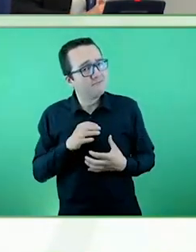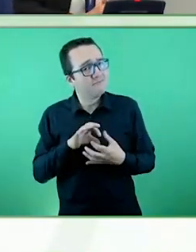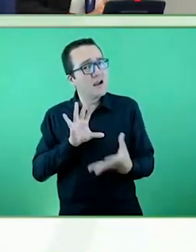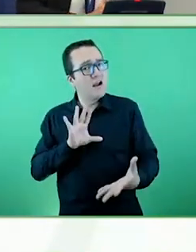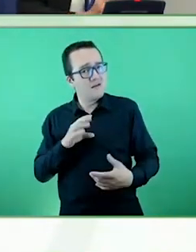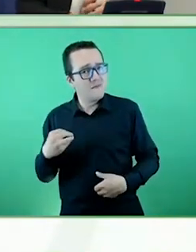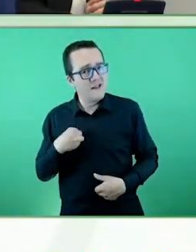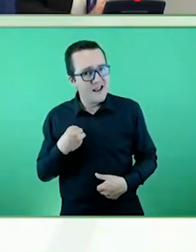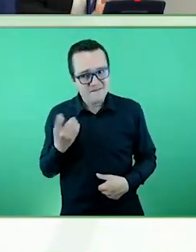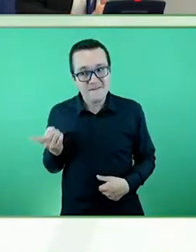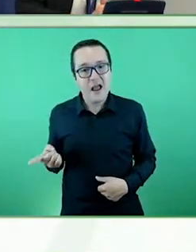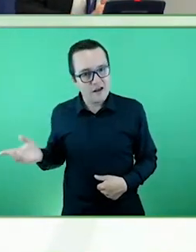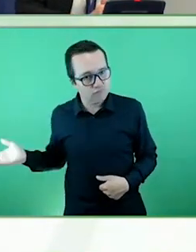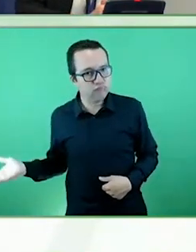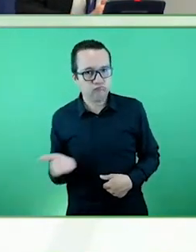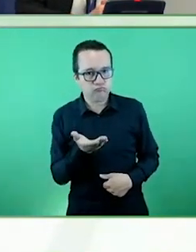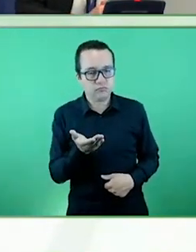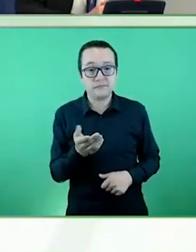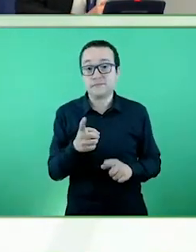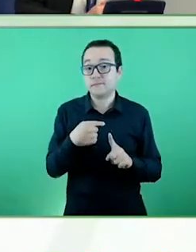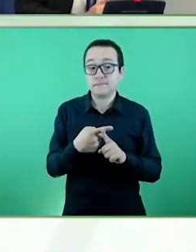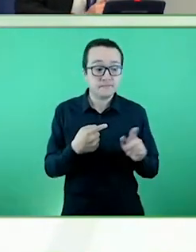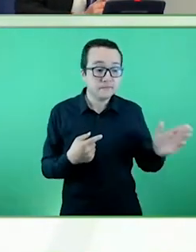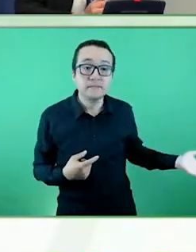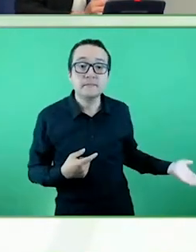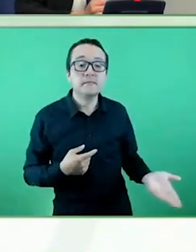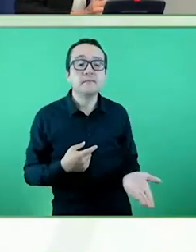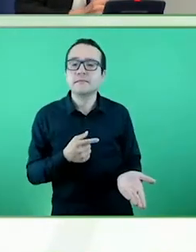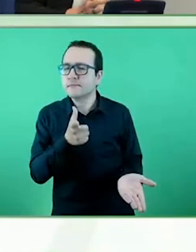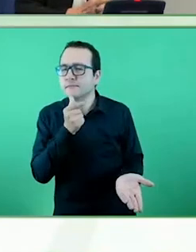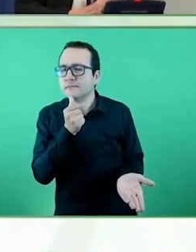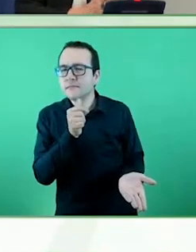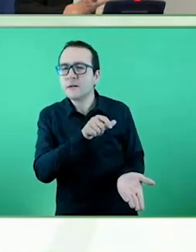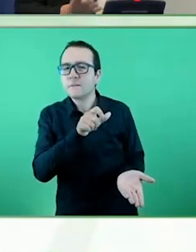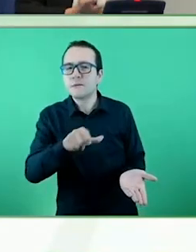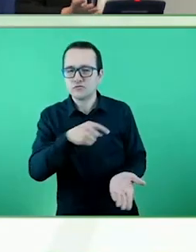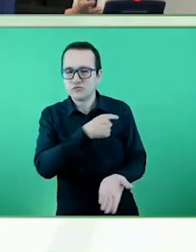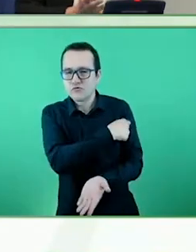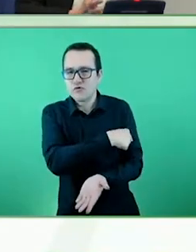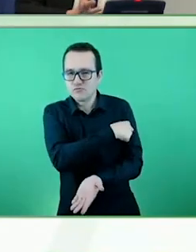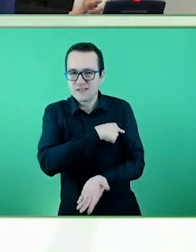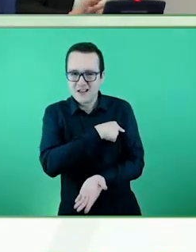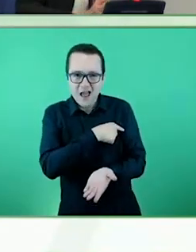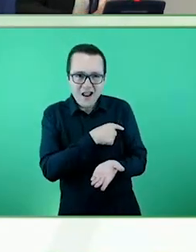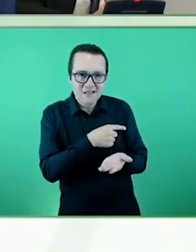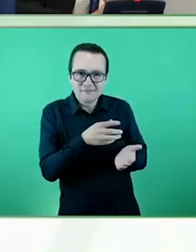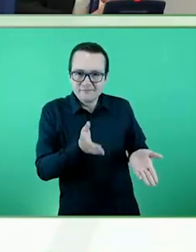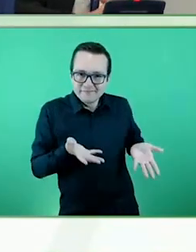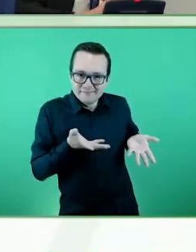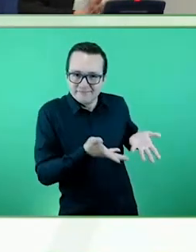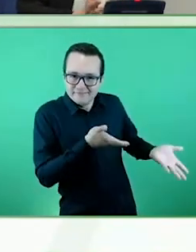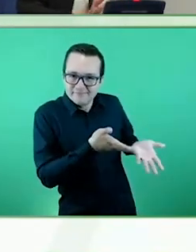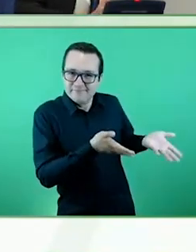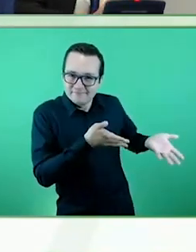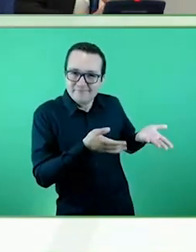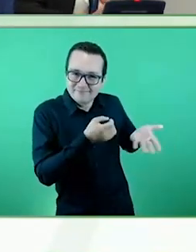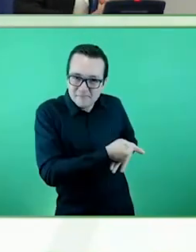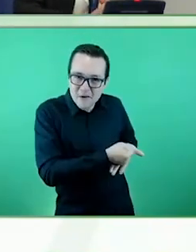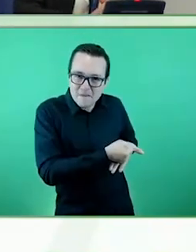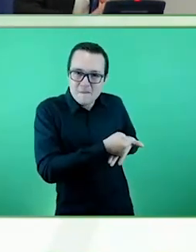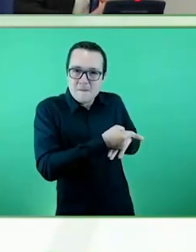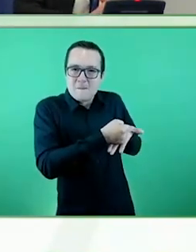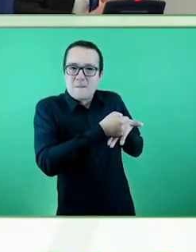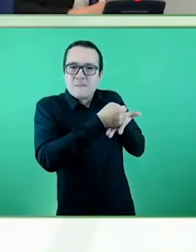vienen del hospital de neurorehabilitación, de un proceso de tratamiento intensivo, han pasado la fase